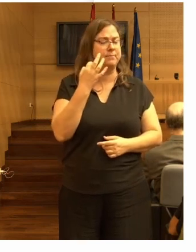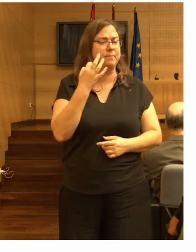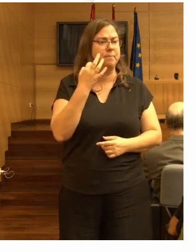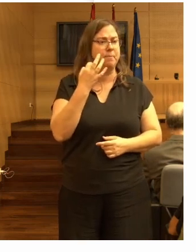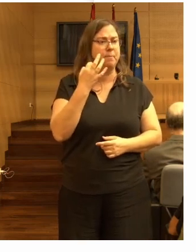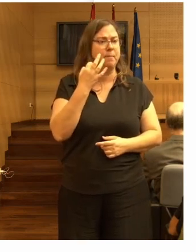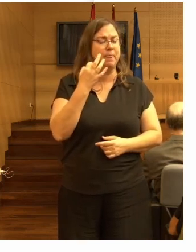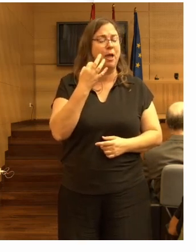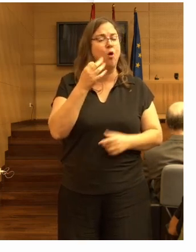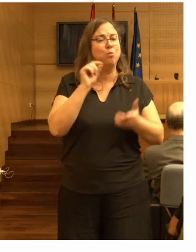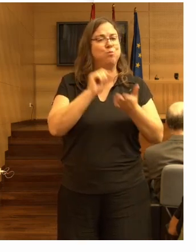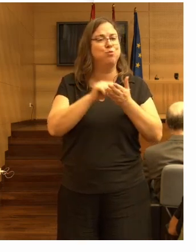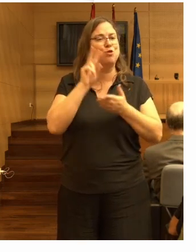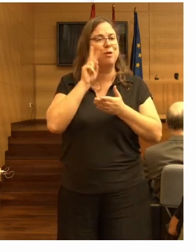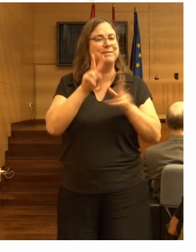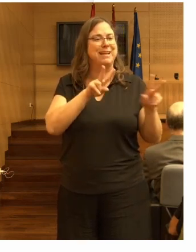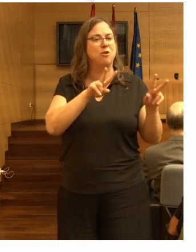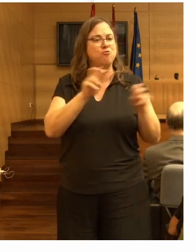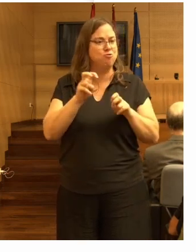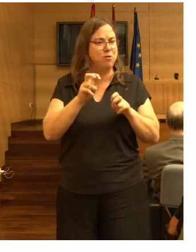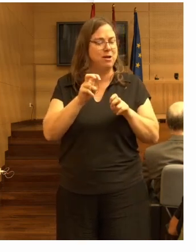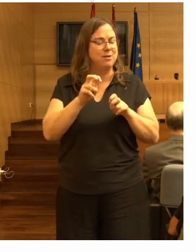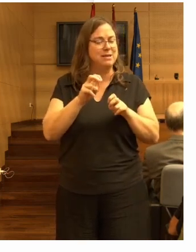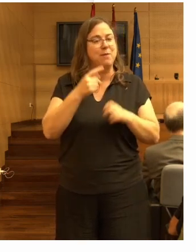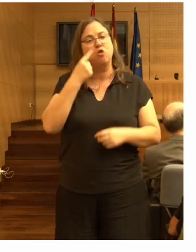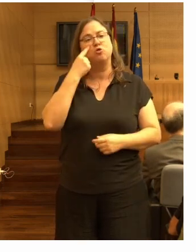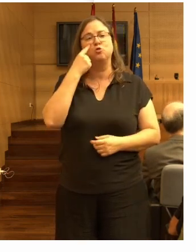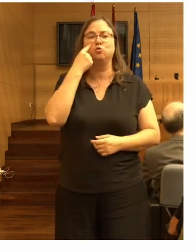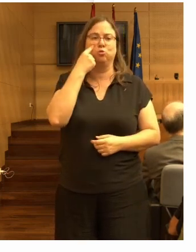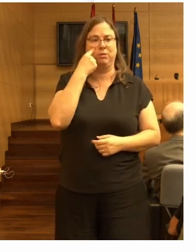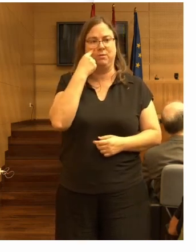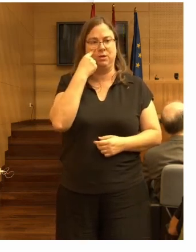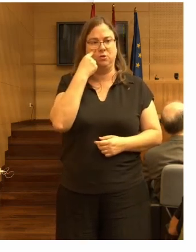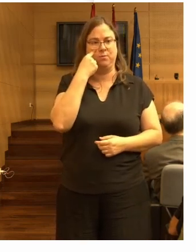nuevo enfoque que se llama la supervisión no